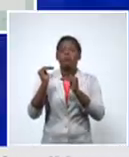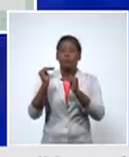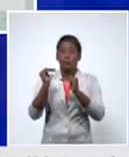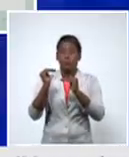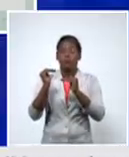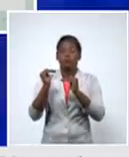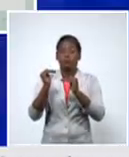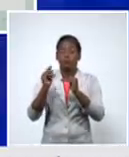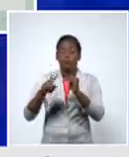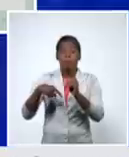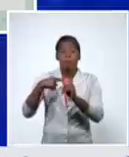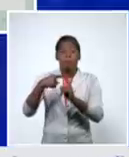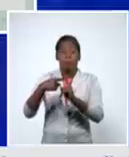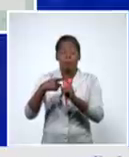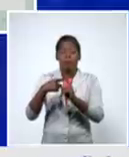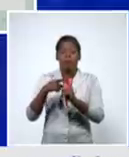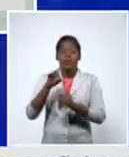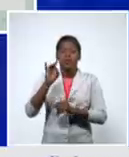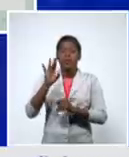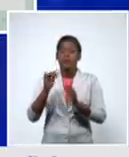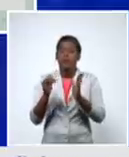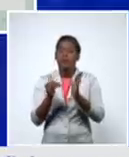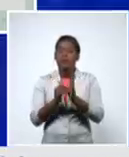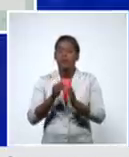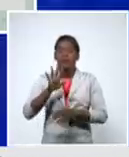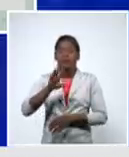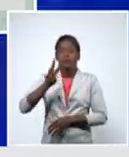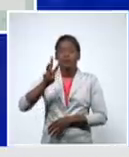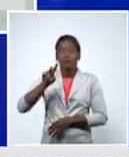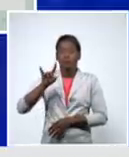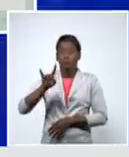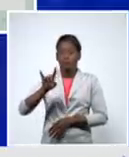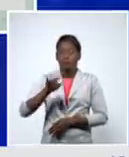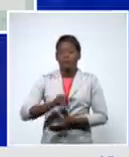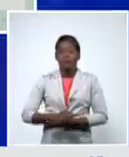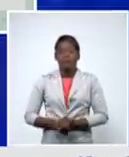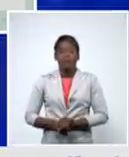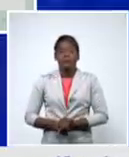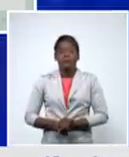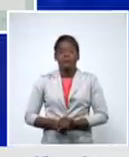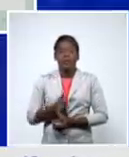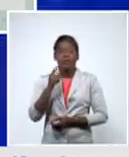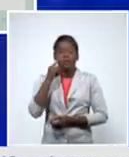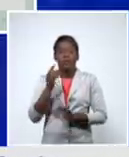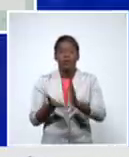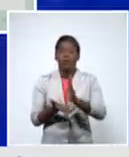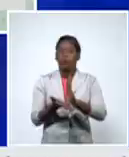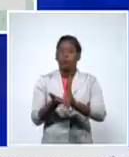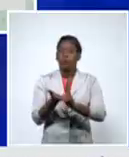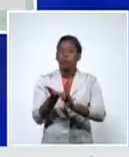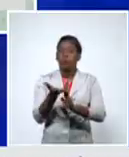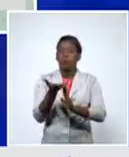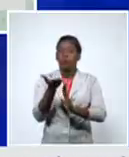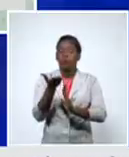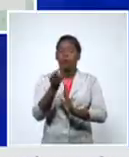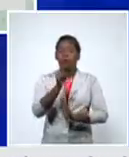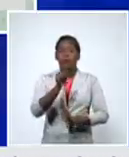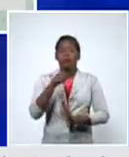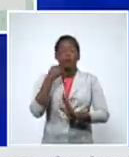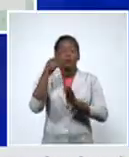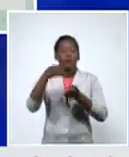15.539 y una cifra elevada de casos fallecidos 70